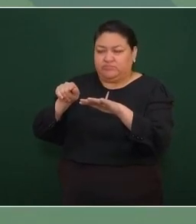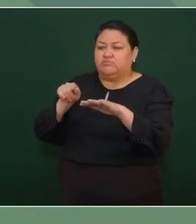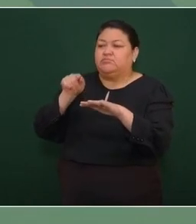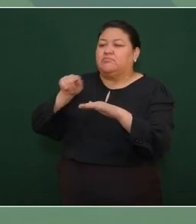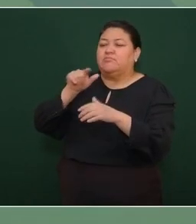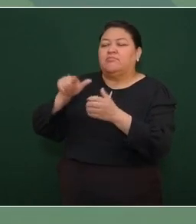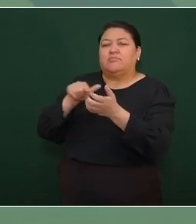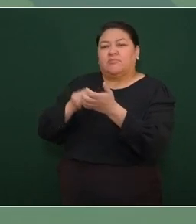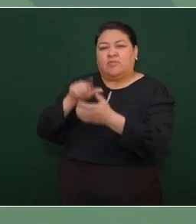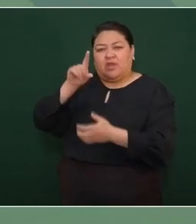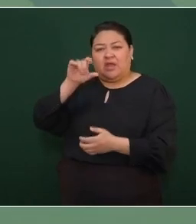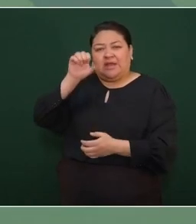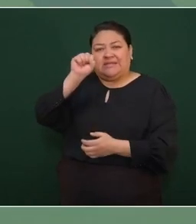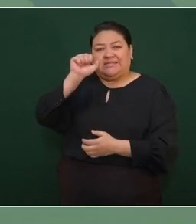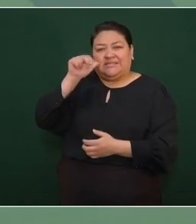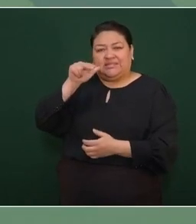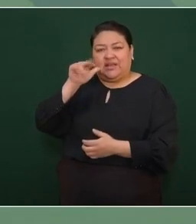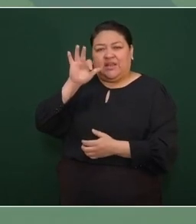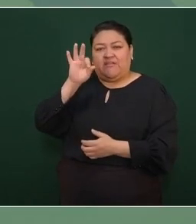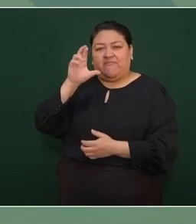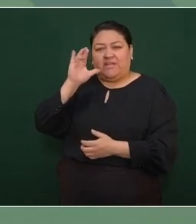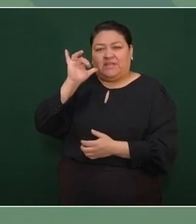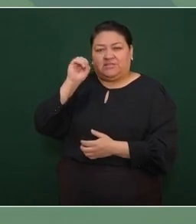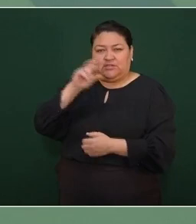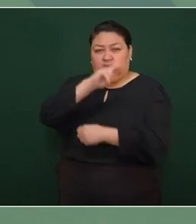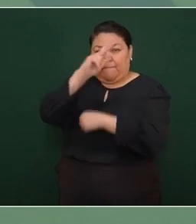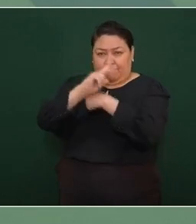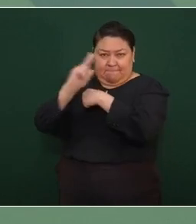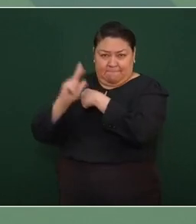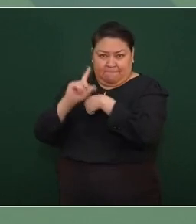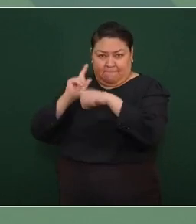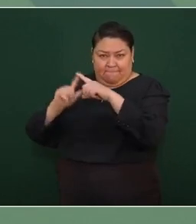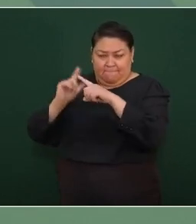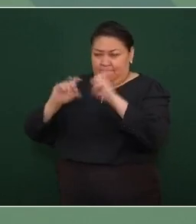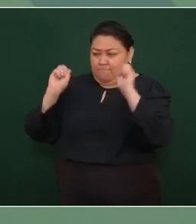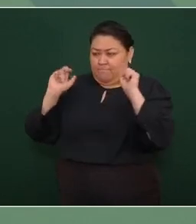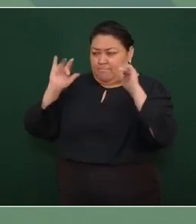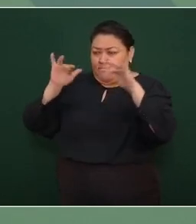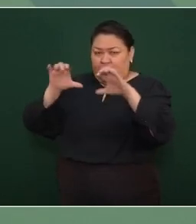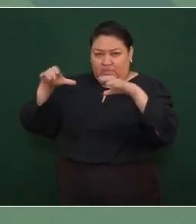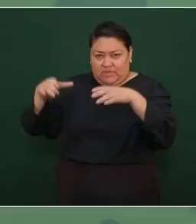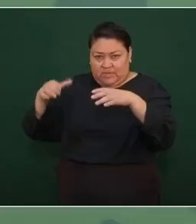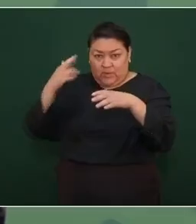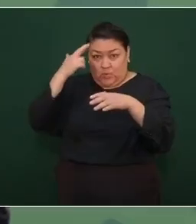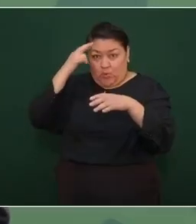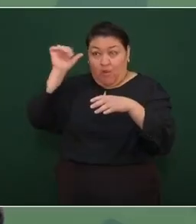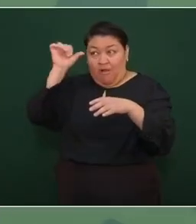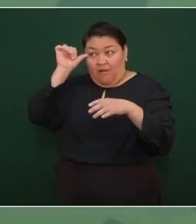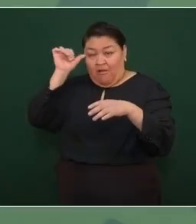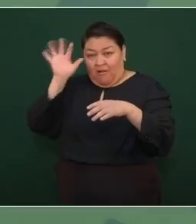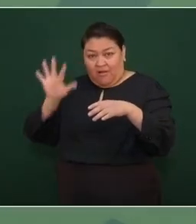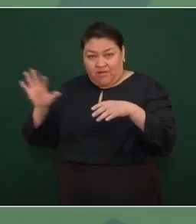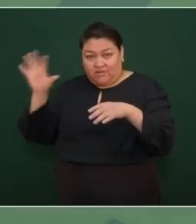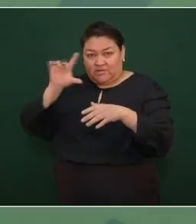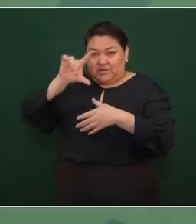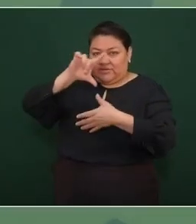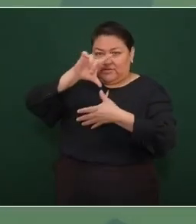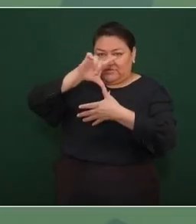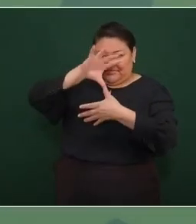San Francisco, un encuentro de países de Asia y Pacífico.